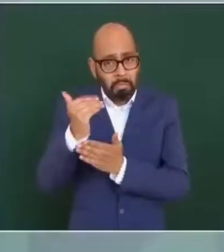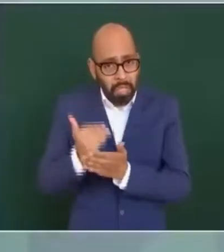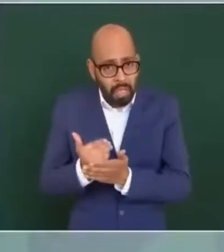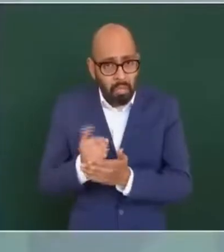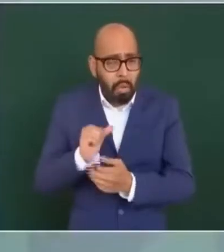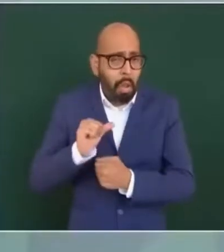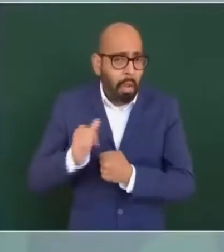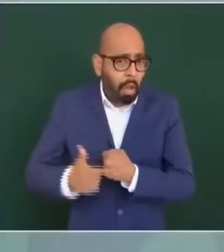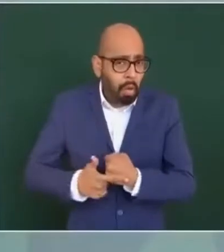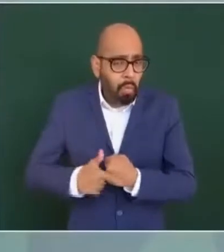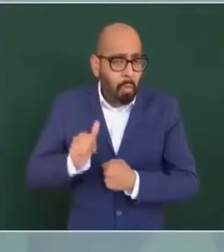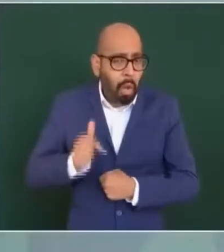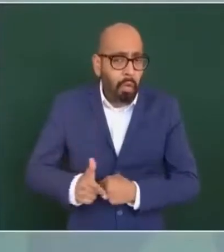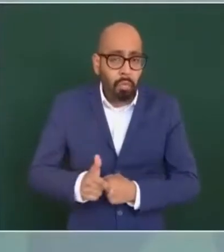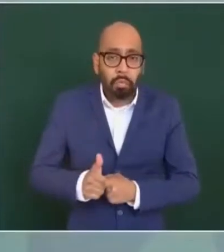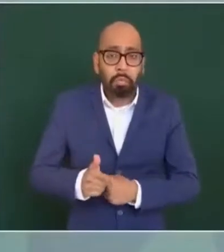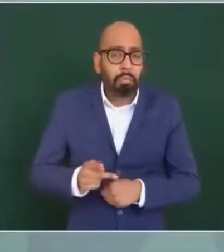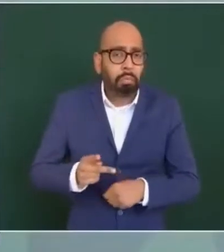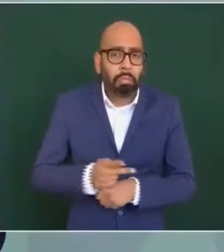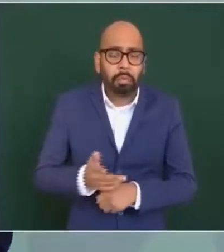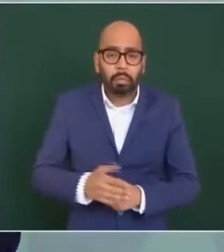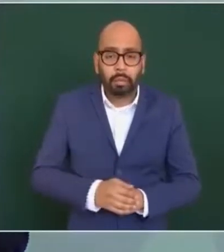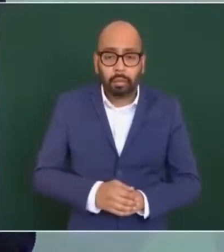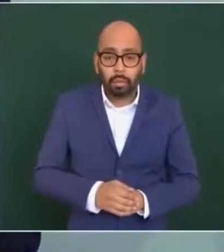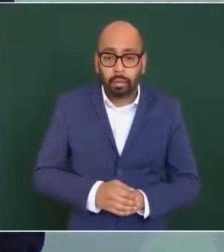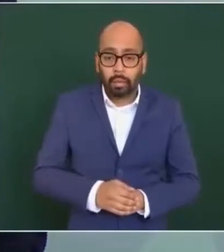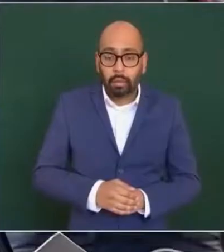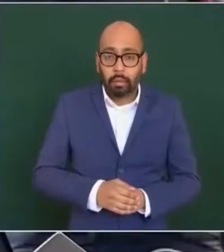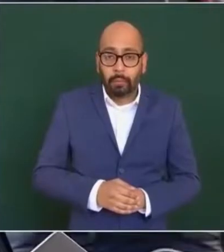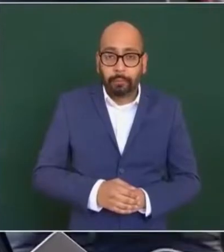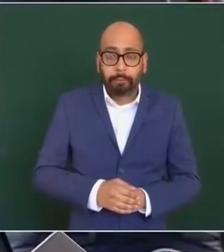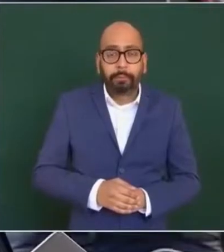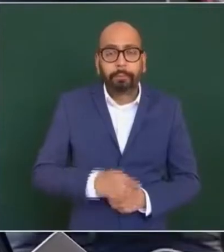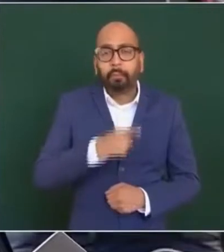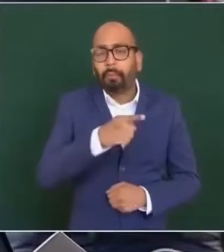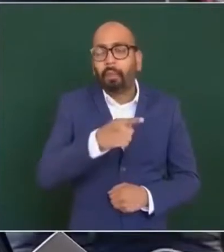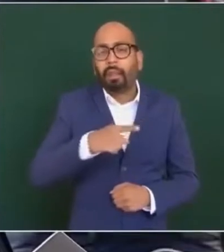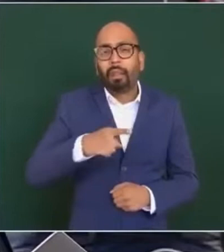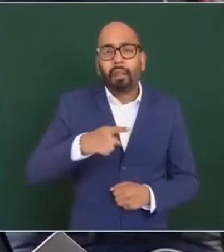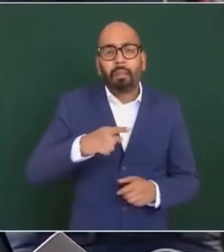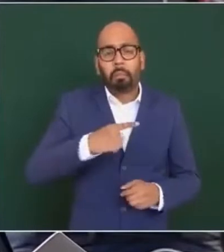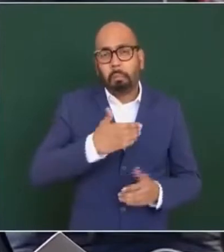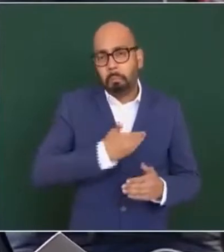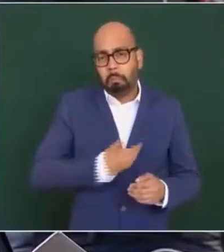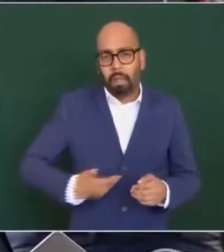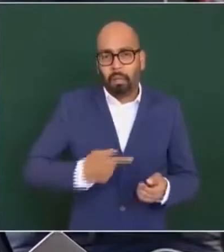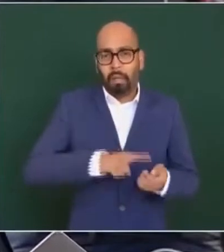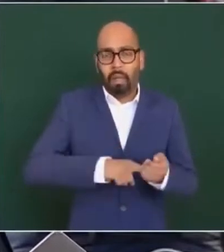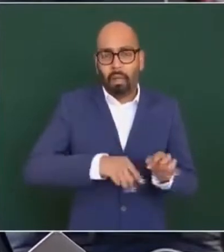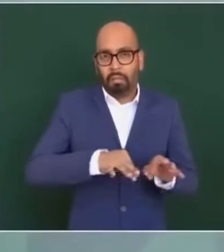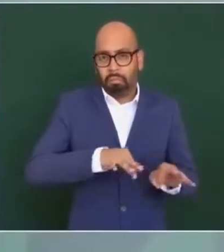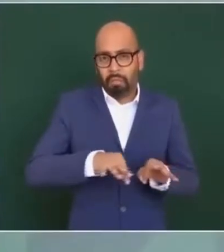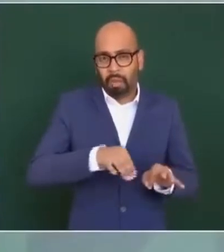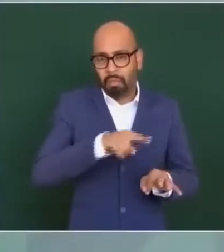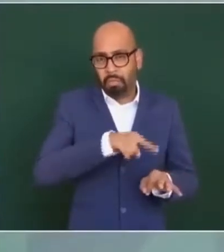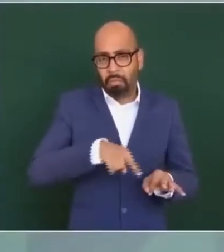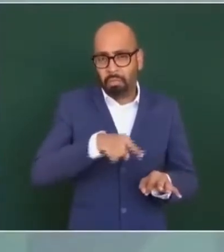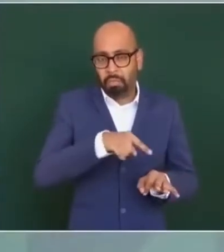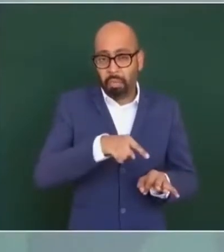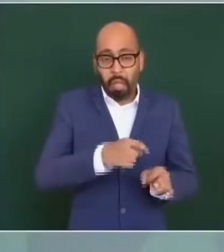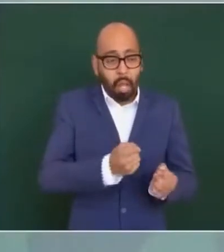o que se mantengan? Pero del Ejecutivo no. Del Ejecutivo, del Legislativo y del Judicial. No, nosotros,